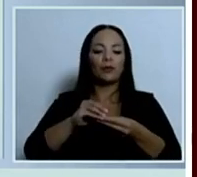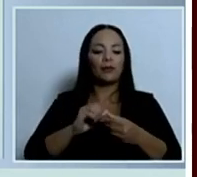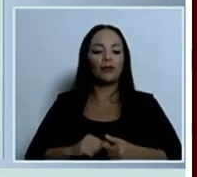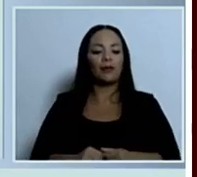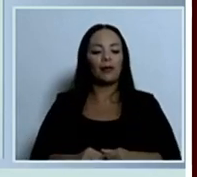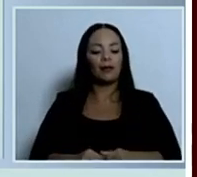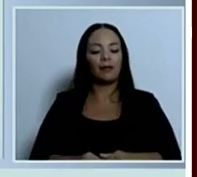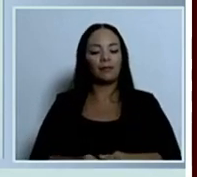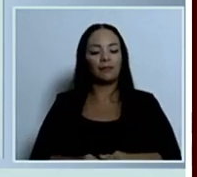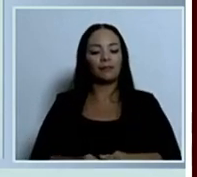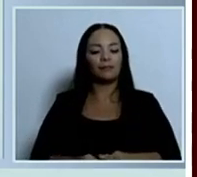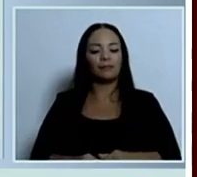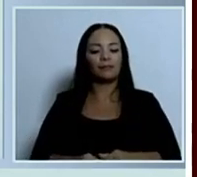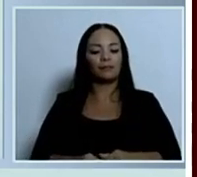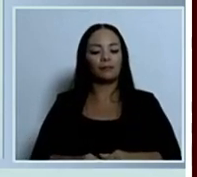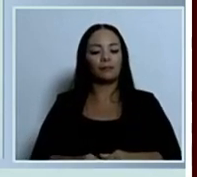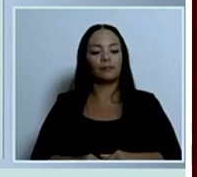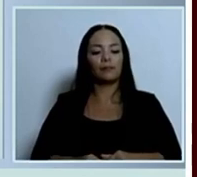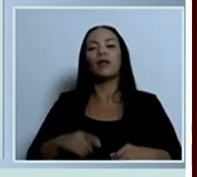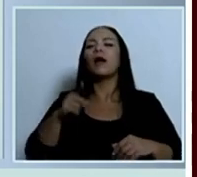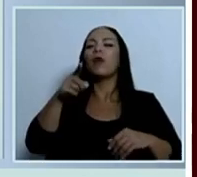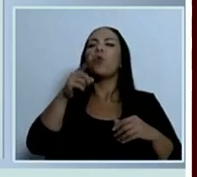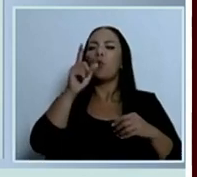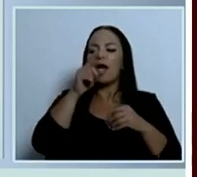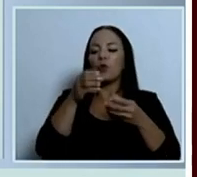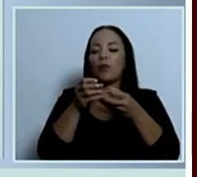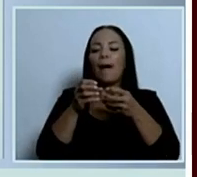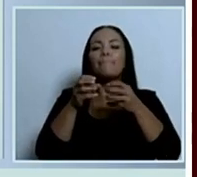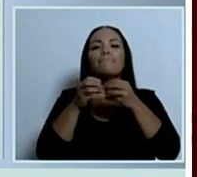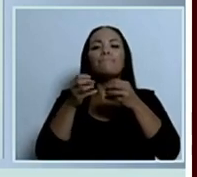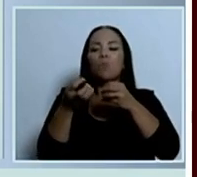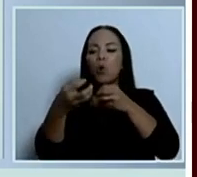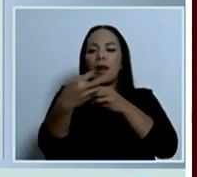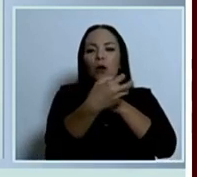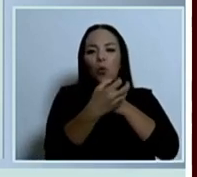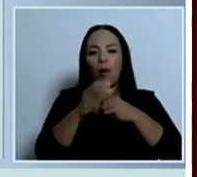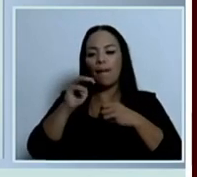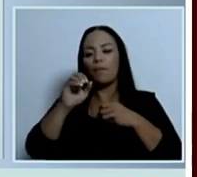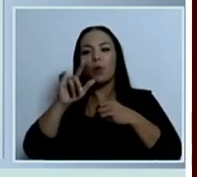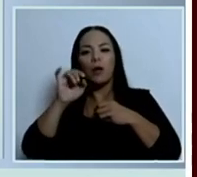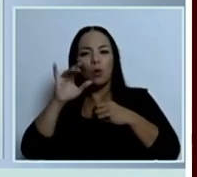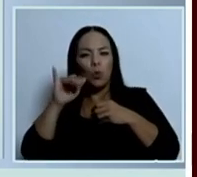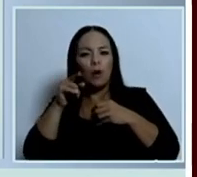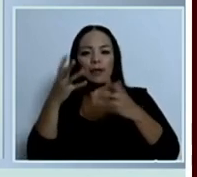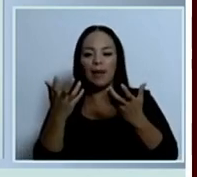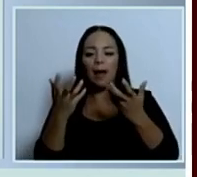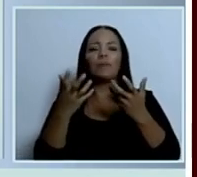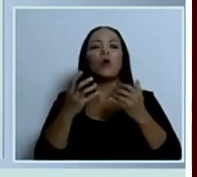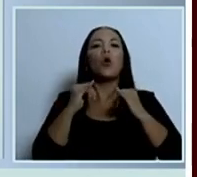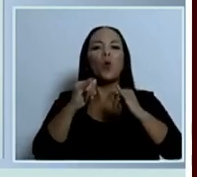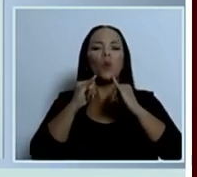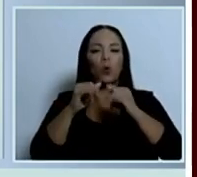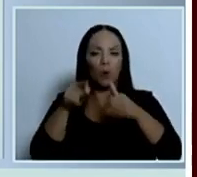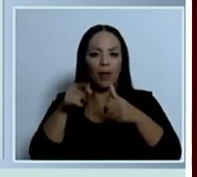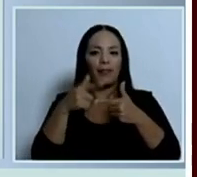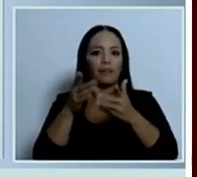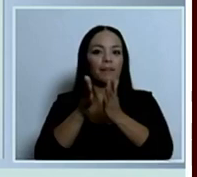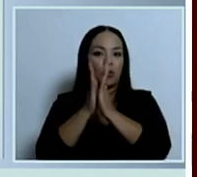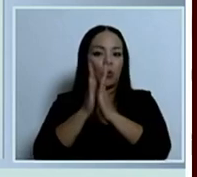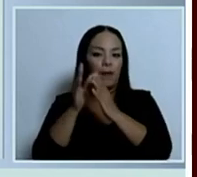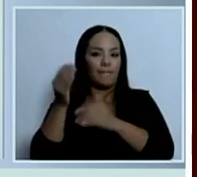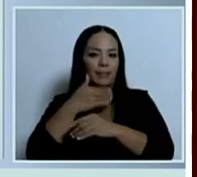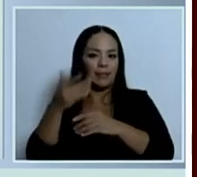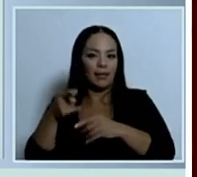de un IAGT, una molécula que ya fue homologada debido al cambio que nos pidió el presidente. Ya esta molécula